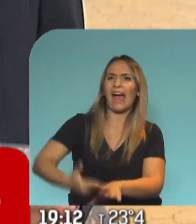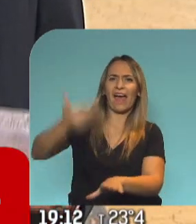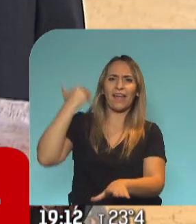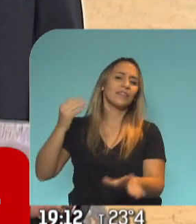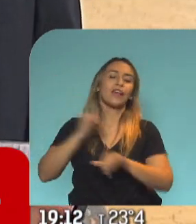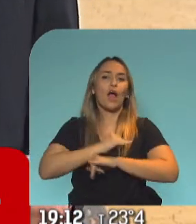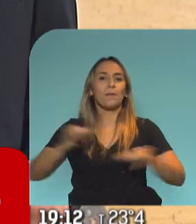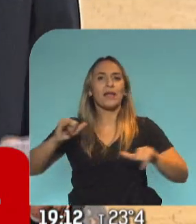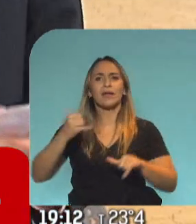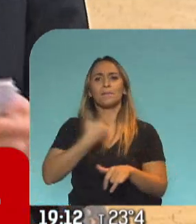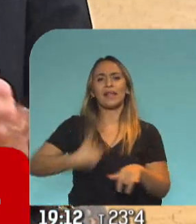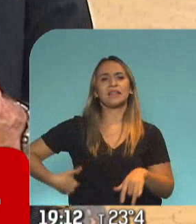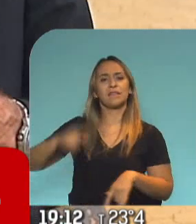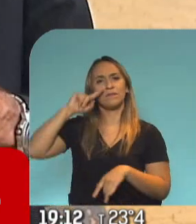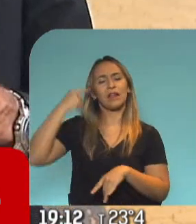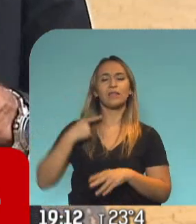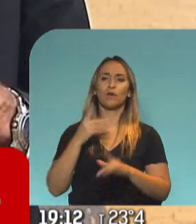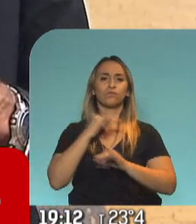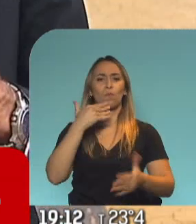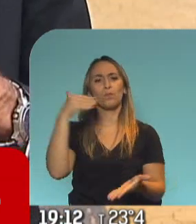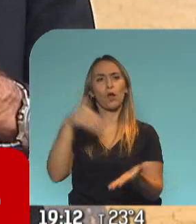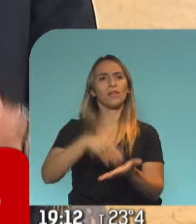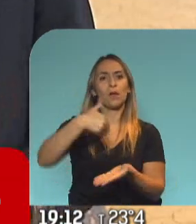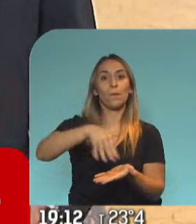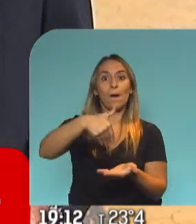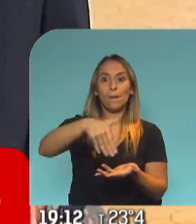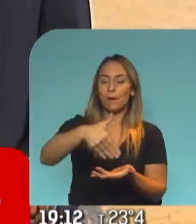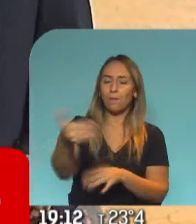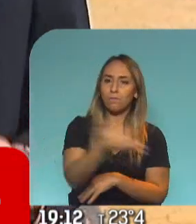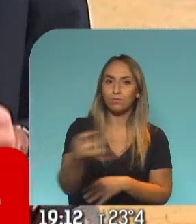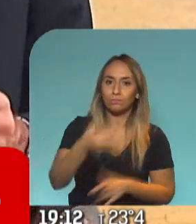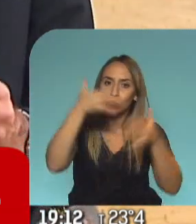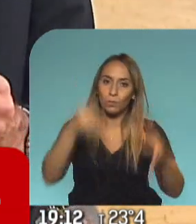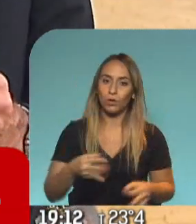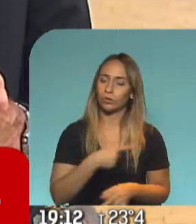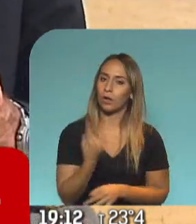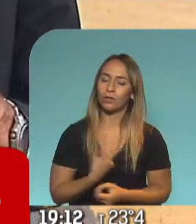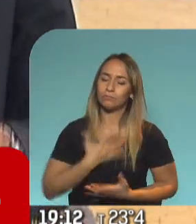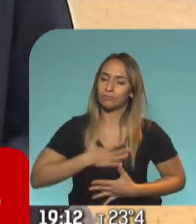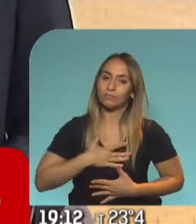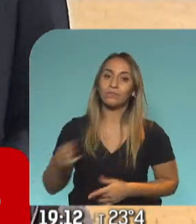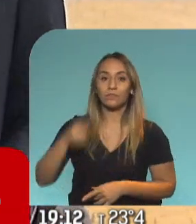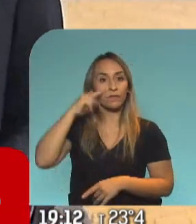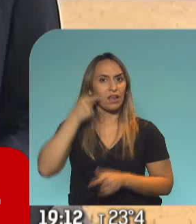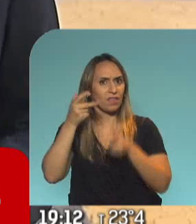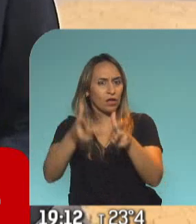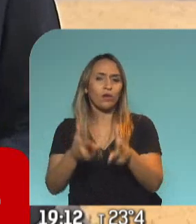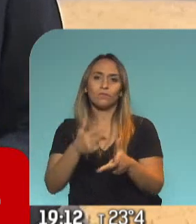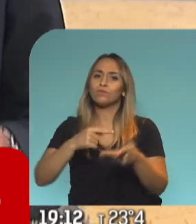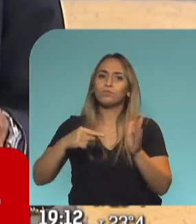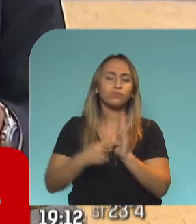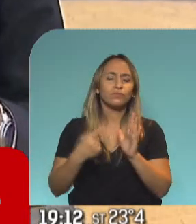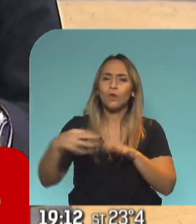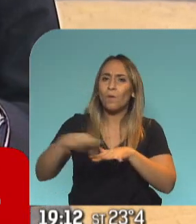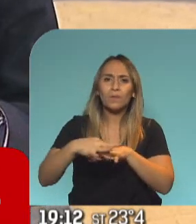del presidente Alberto Fernández, que en su discurso destacó que el secreto es trabajar todos juntos para que la Argentina